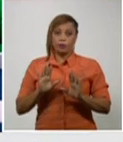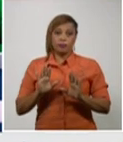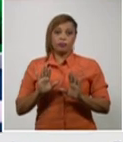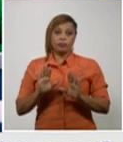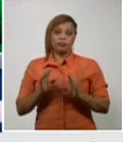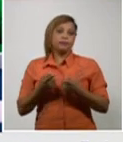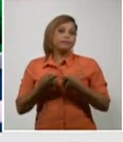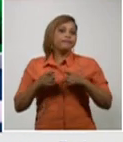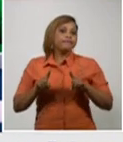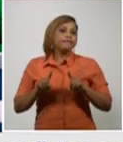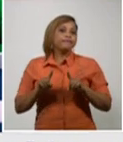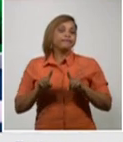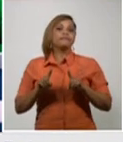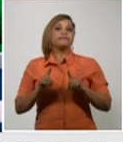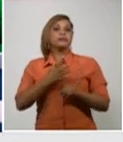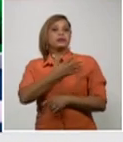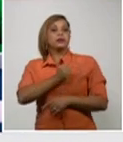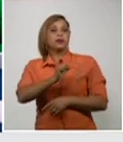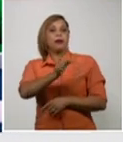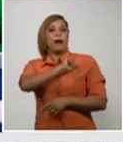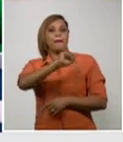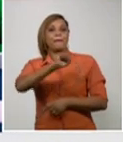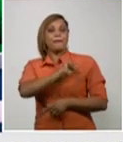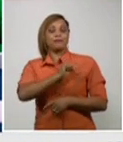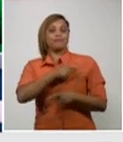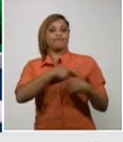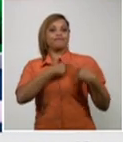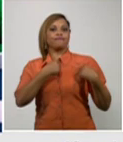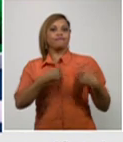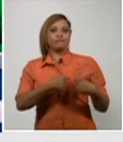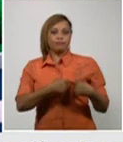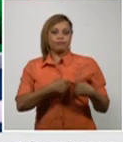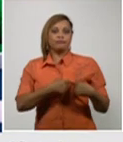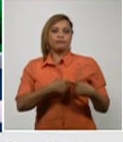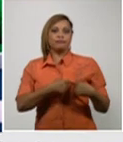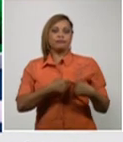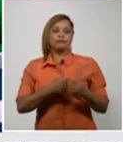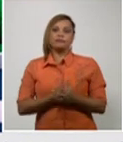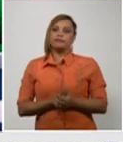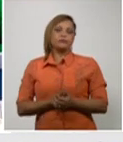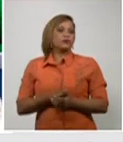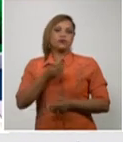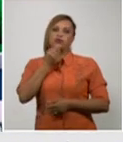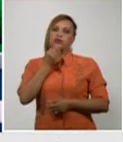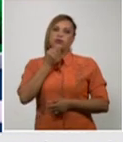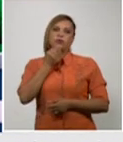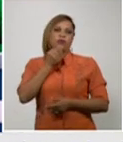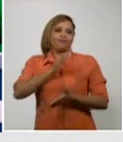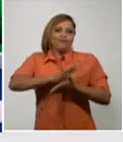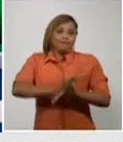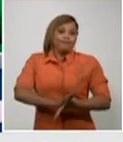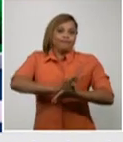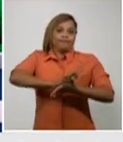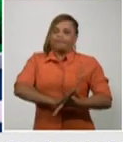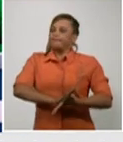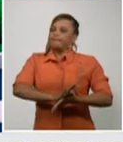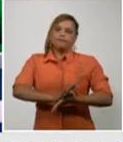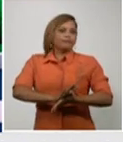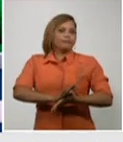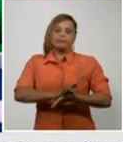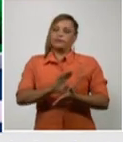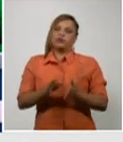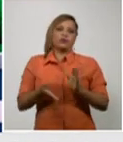y lamentablemente hace una parada cardíaca en la asistoria, de la cual no fue posible su recuperación, pesar de las maniobras